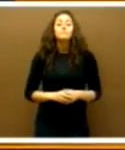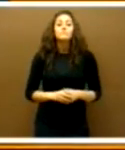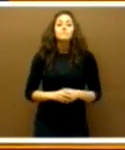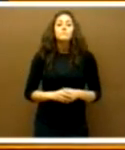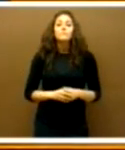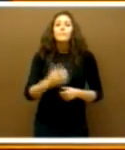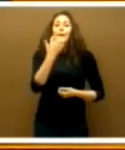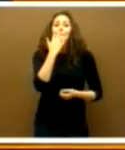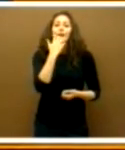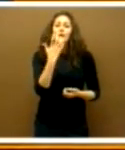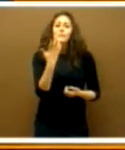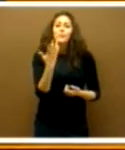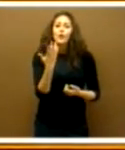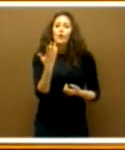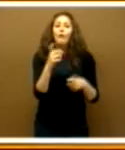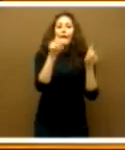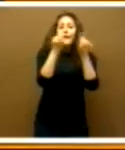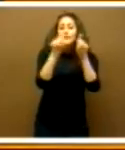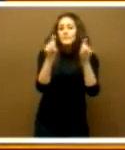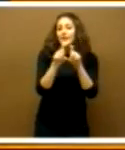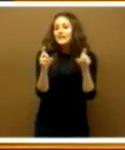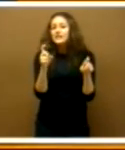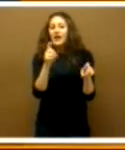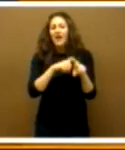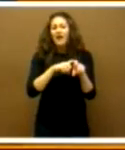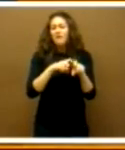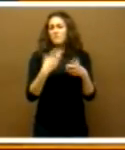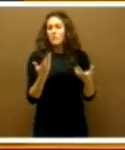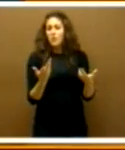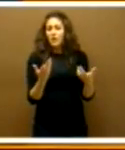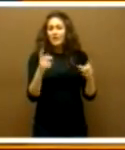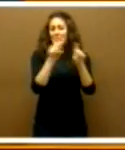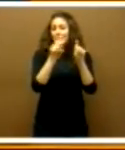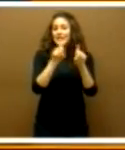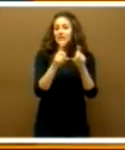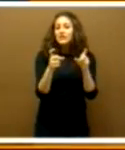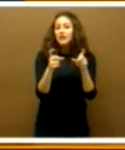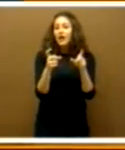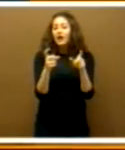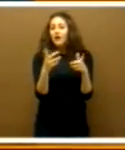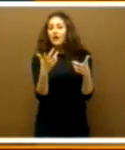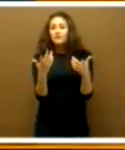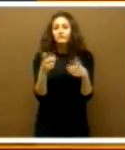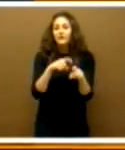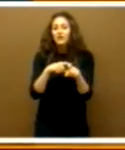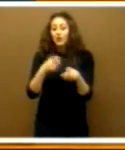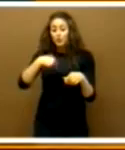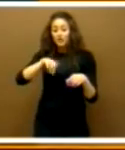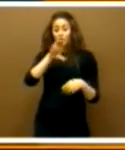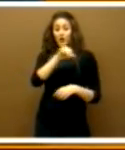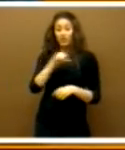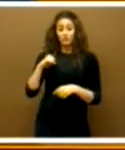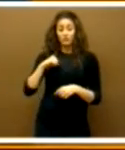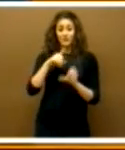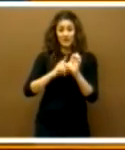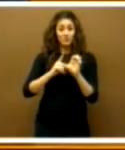Por ejemplo, qué tipo de empresas, por ejemplo, qué tipos de empresas se encuentran o se caracterizan o tiene nuestra comunidad autónoma